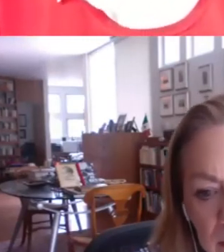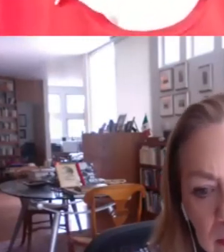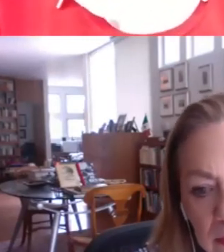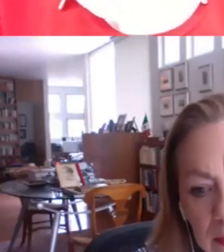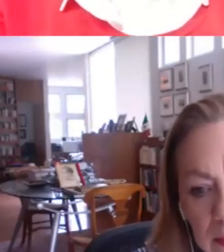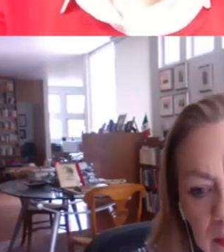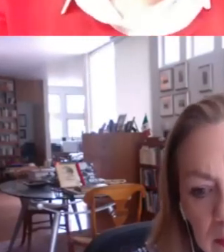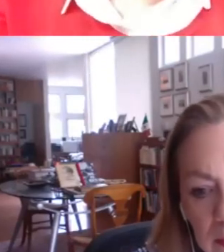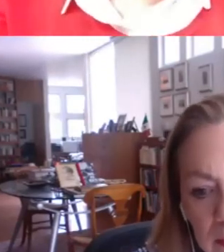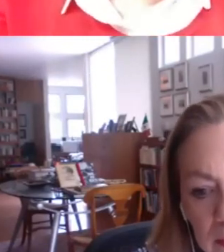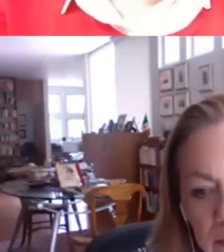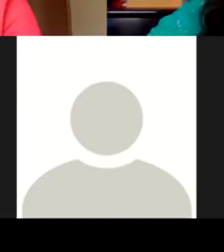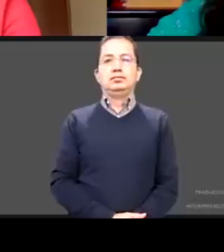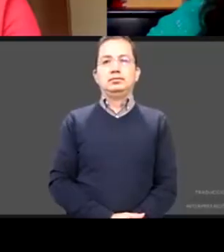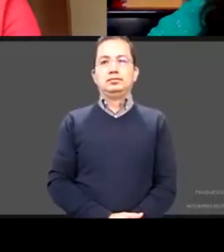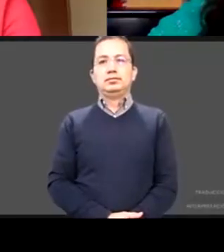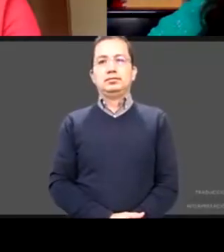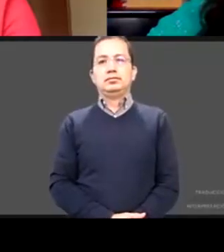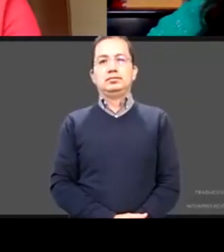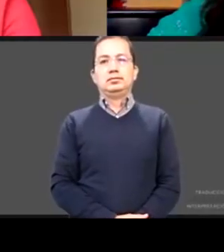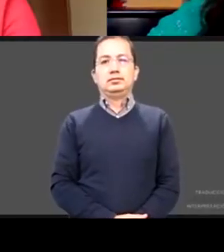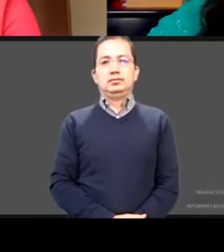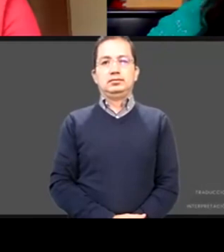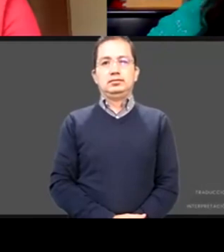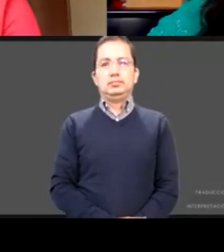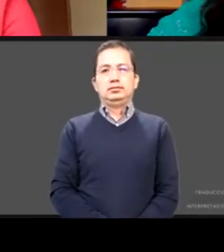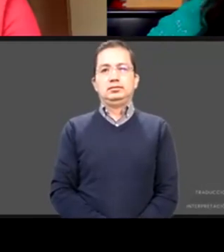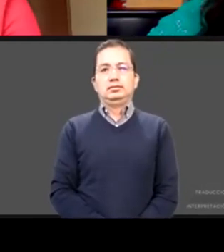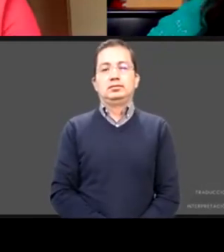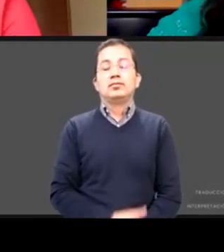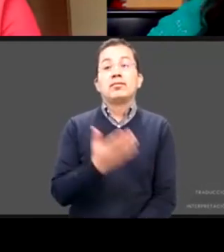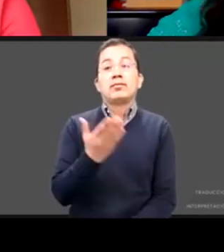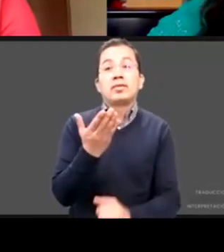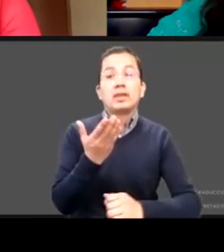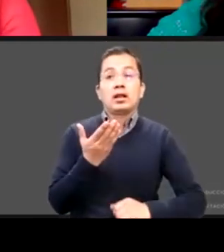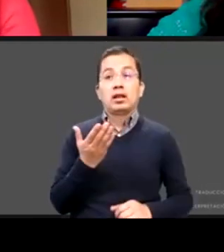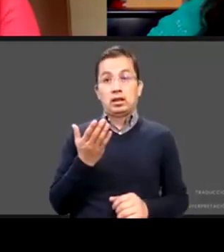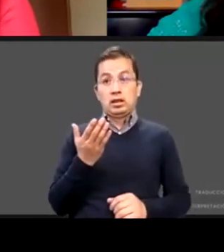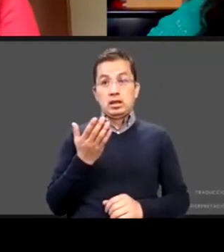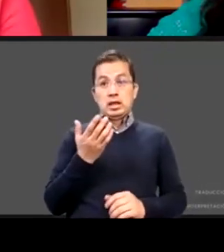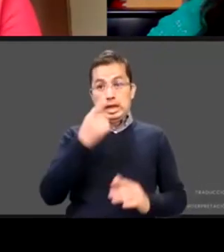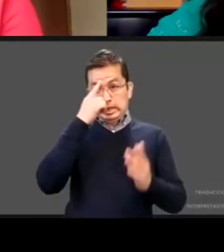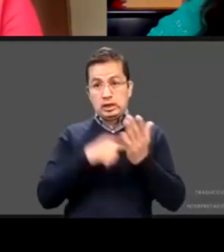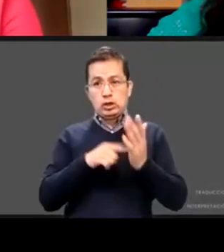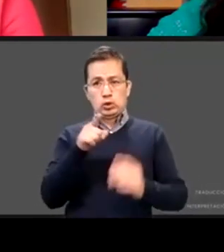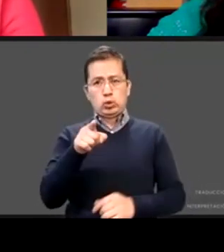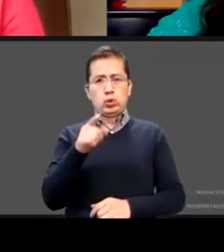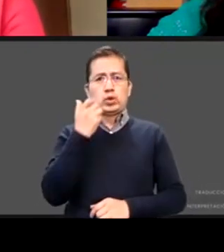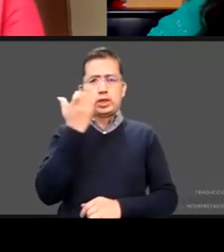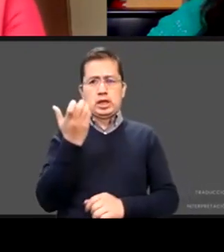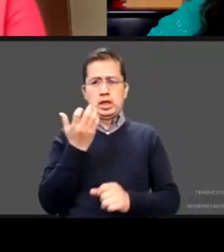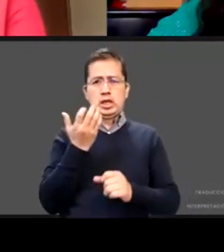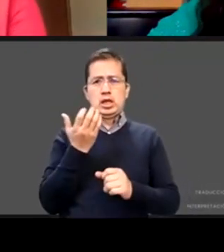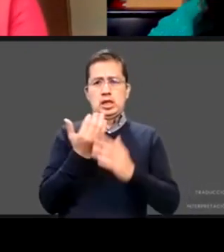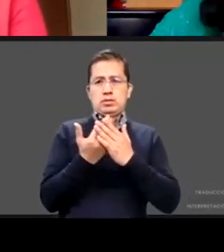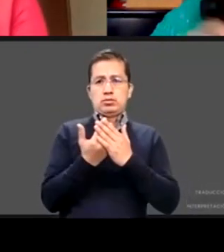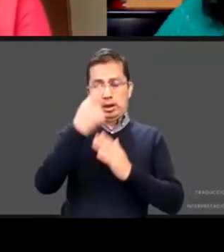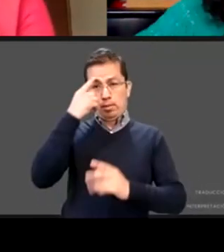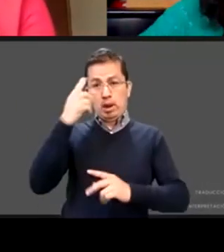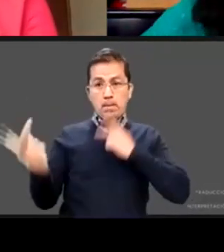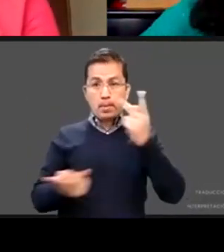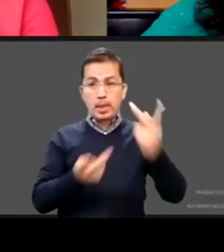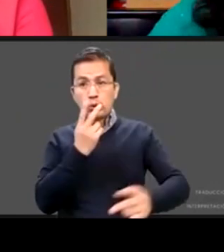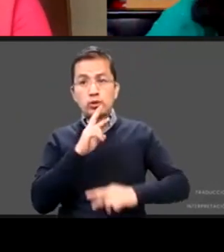que tú quisieras esperarte a la sesión de preguntas y respuestas o tienes interés en comentar